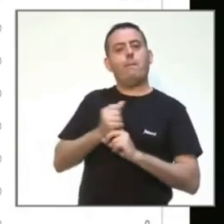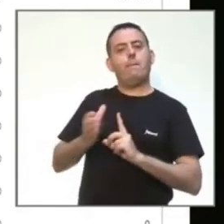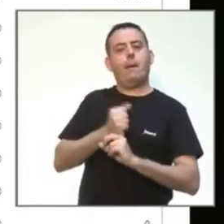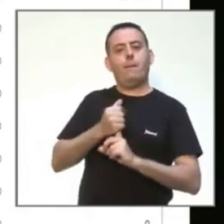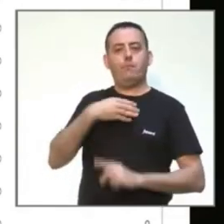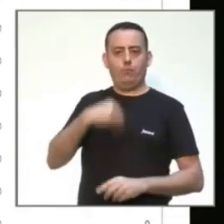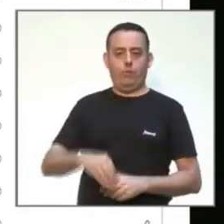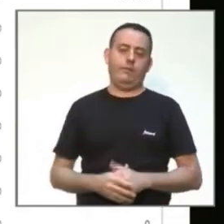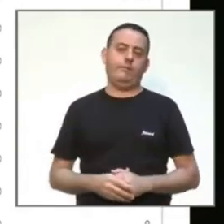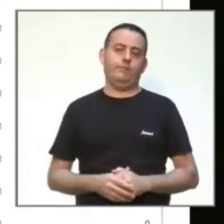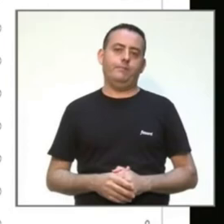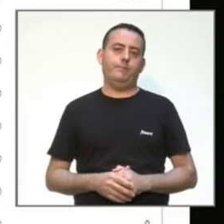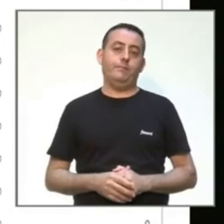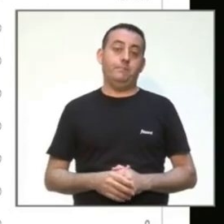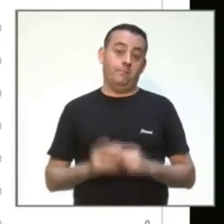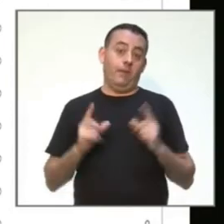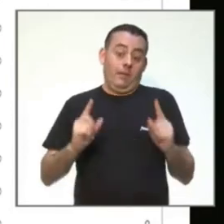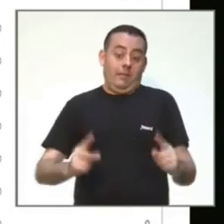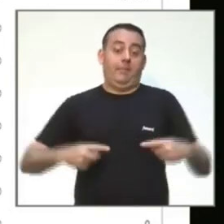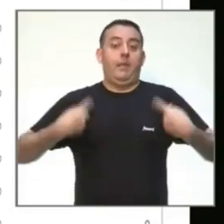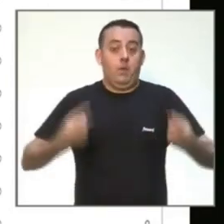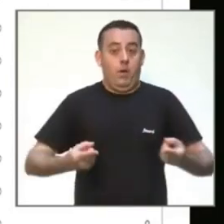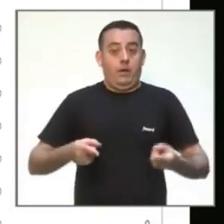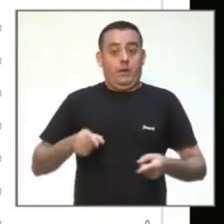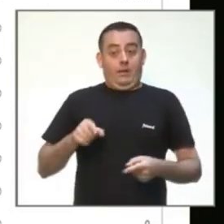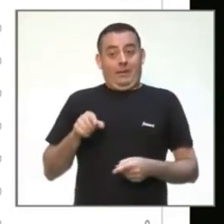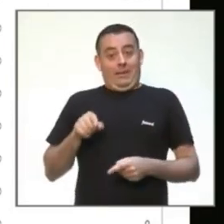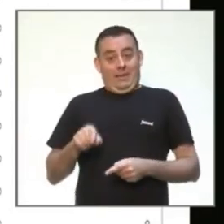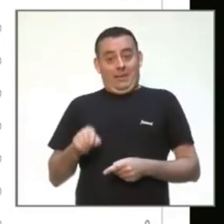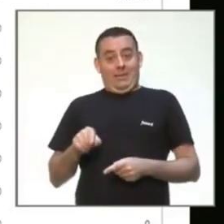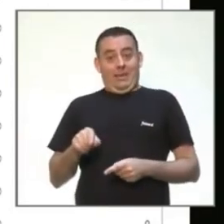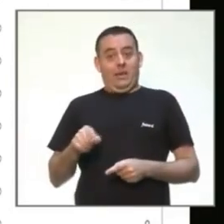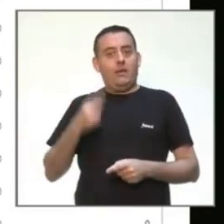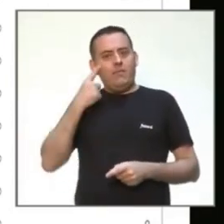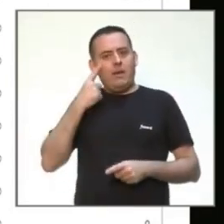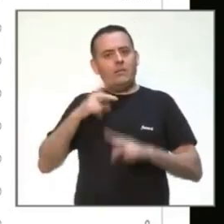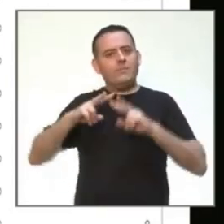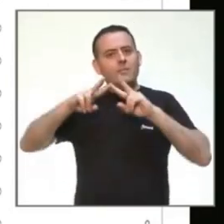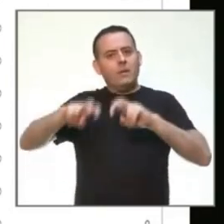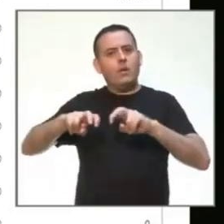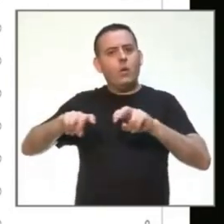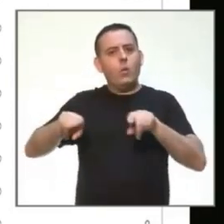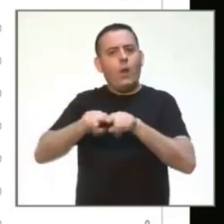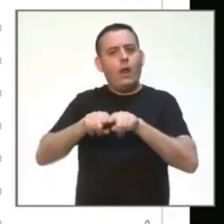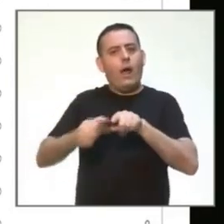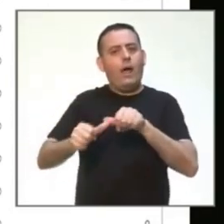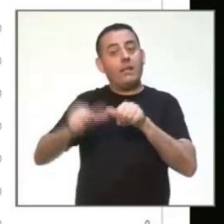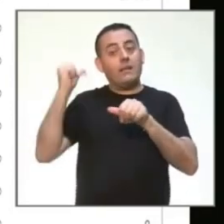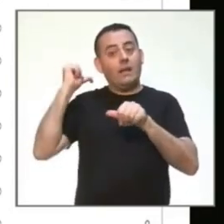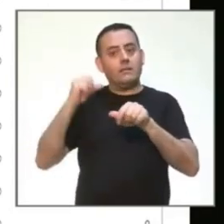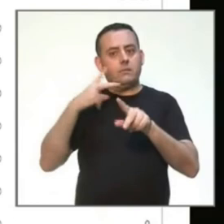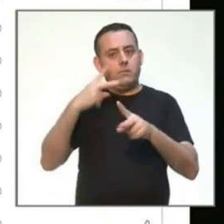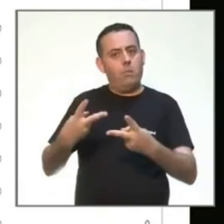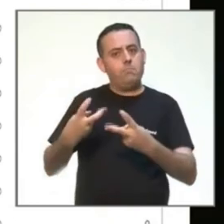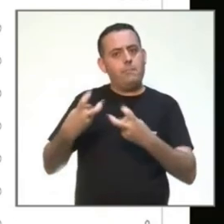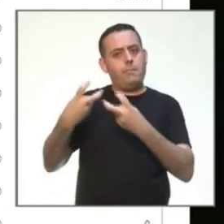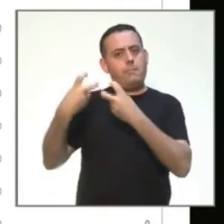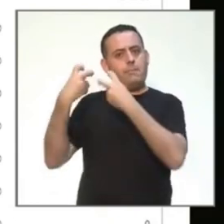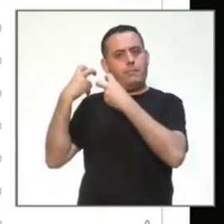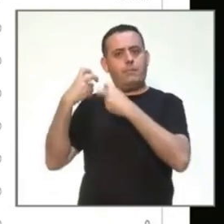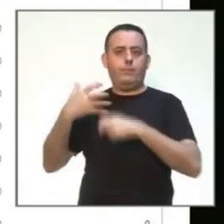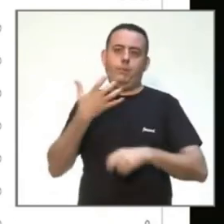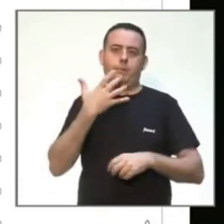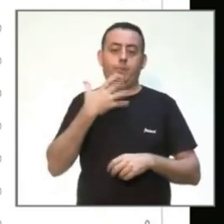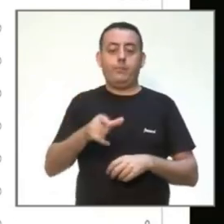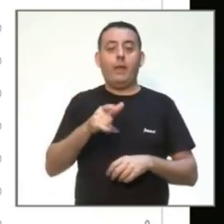hecho posteriormente es, desde ese punto, hemos rastreado hacia atrás. Hemos hecho ocho muestreos aguas arriba, o sea, en